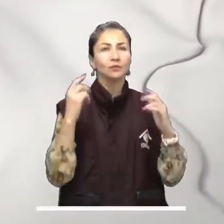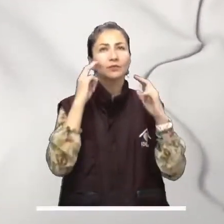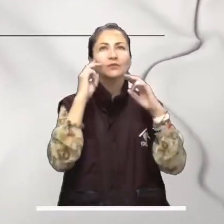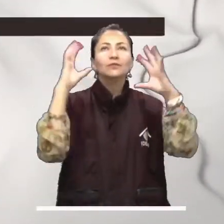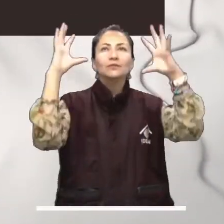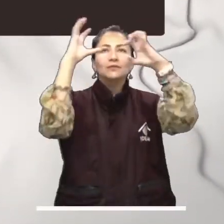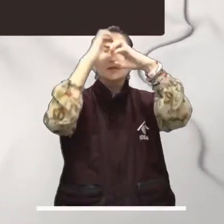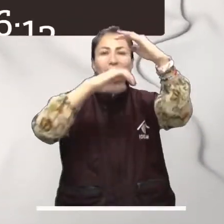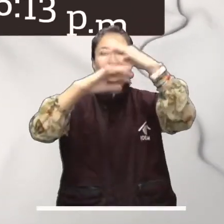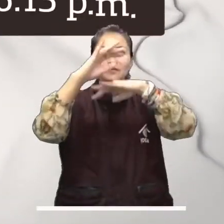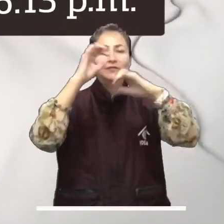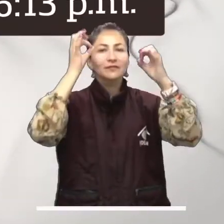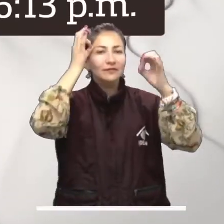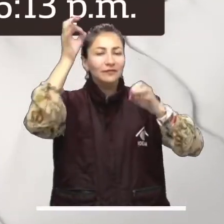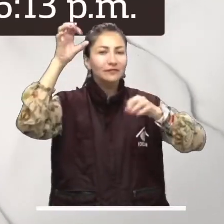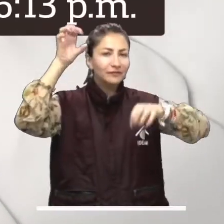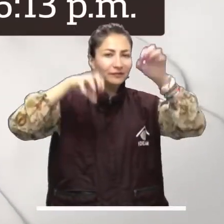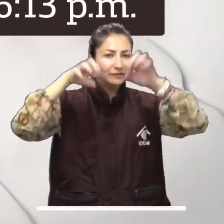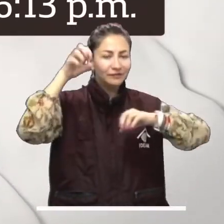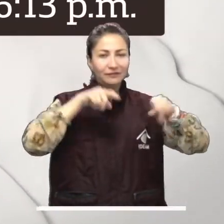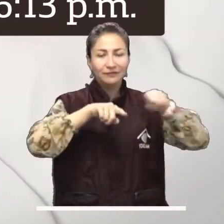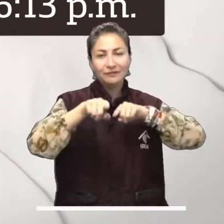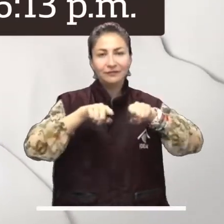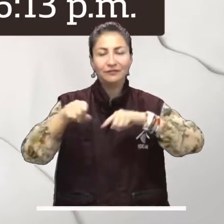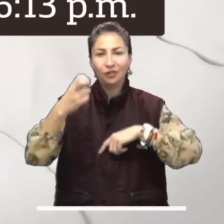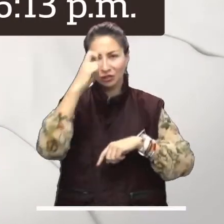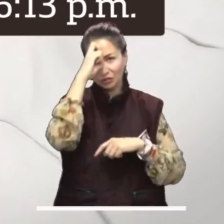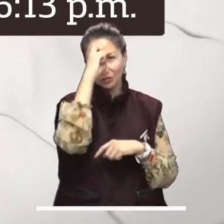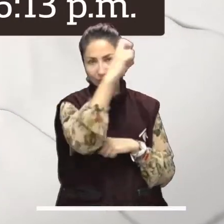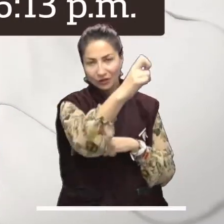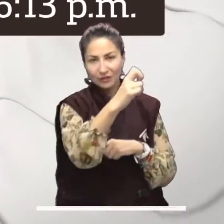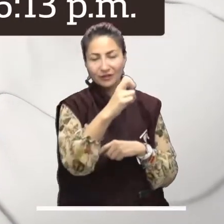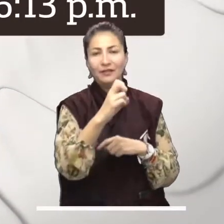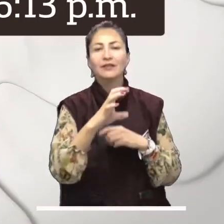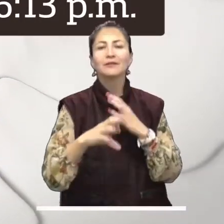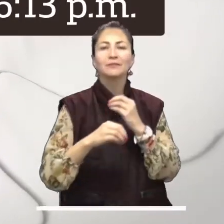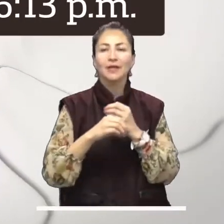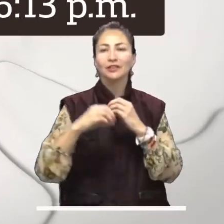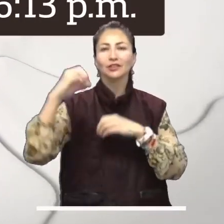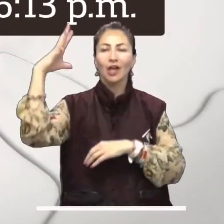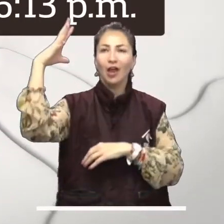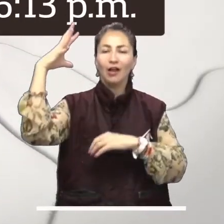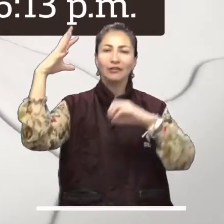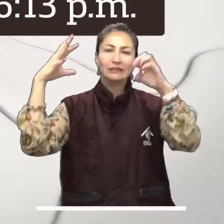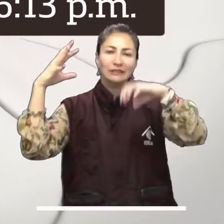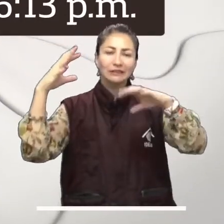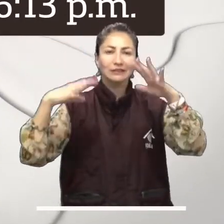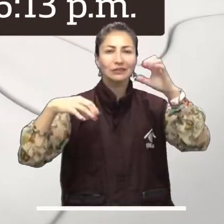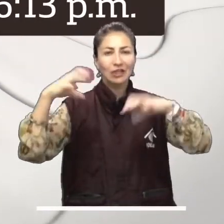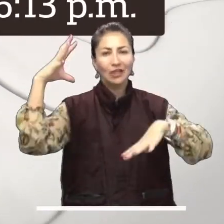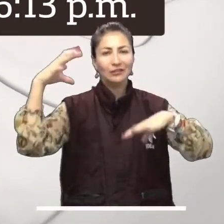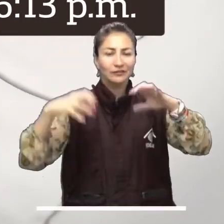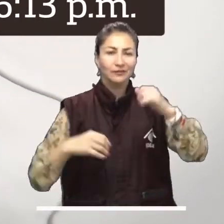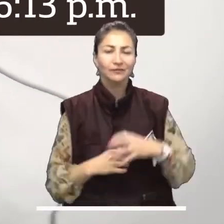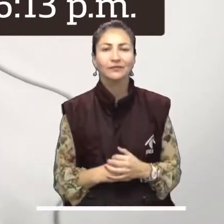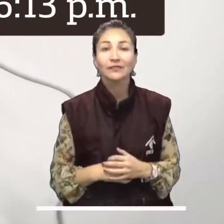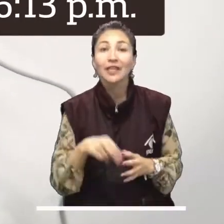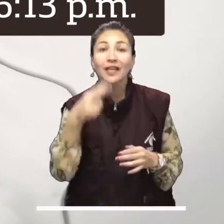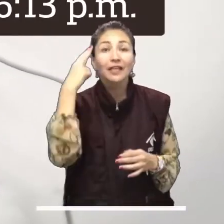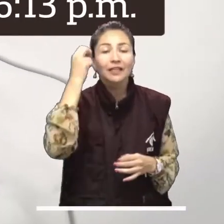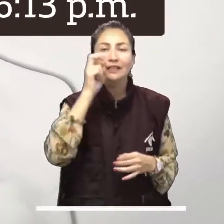llegamos a Bogotá, donde se espera un cielo encapotado con posibilidades de lloviznas al norte de la ciudad e intervalos de sol.